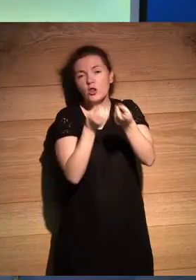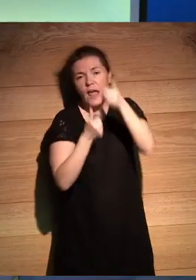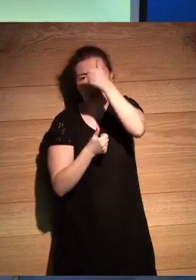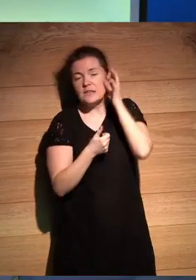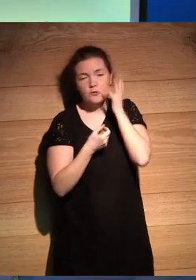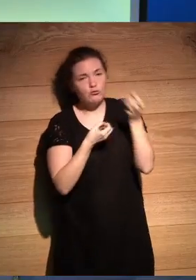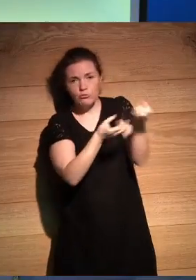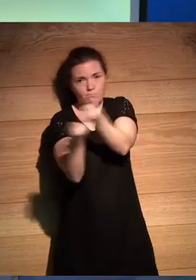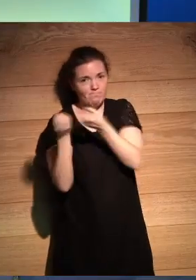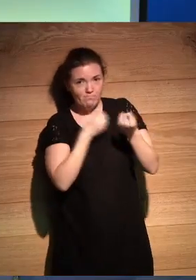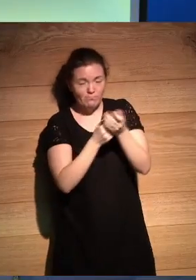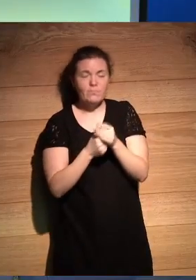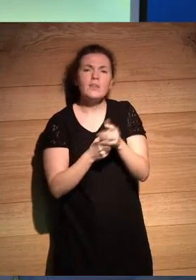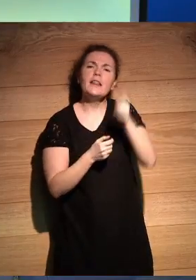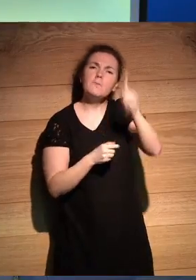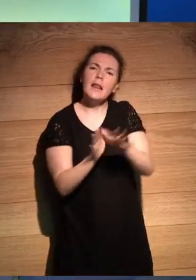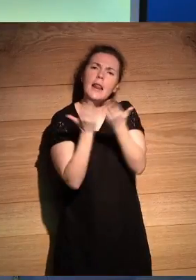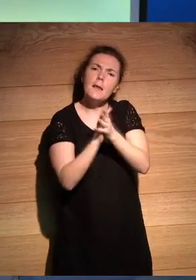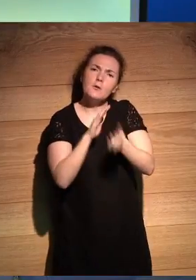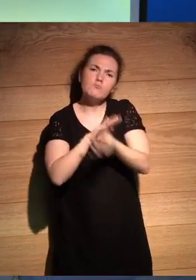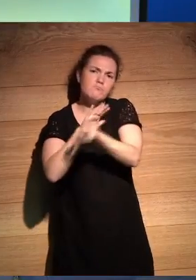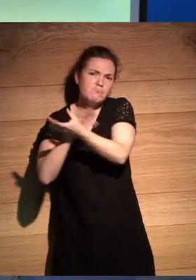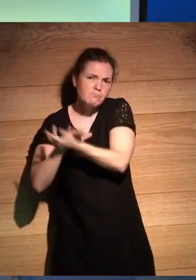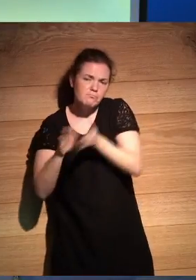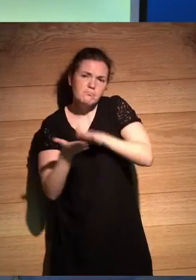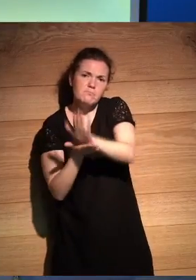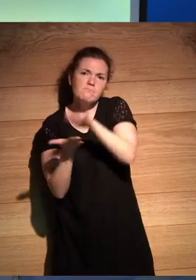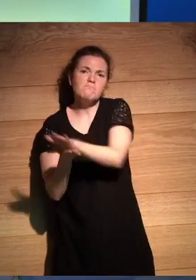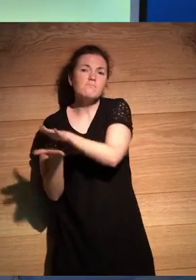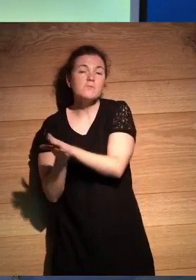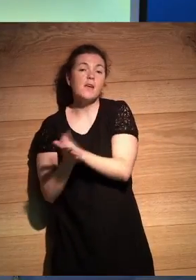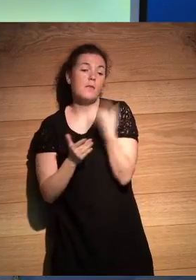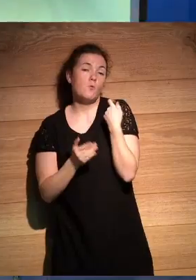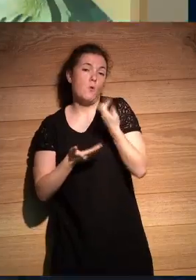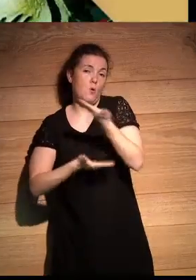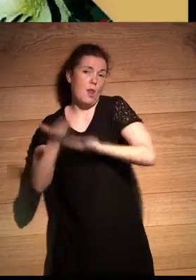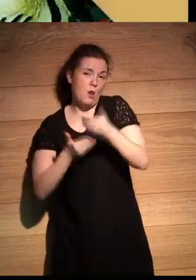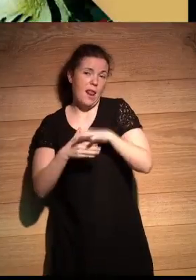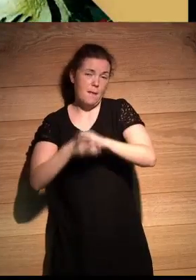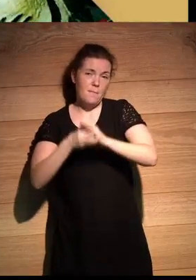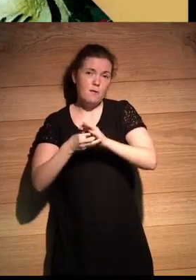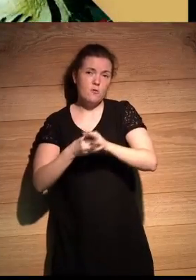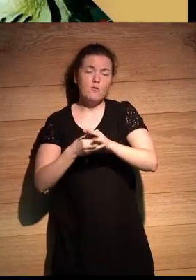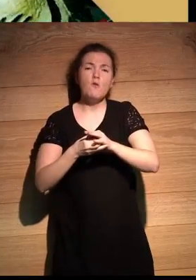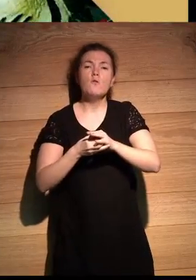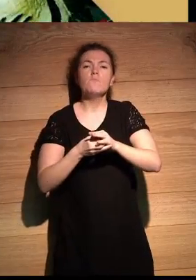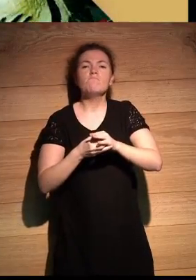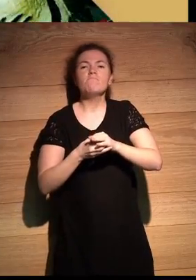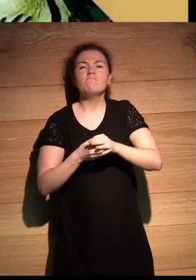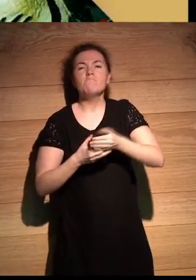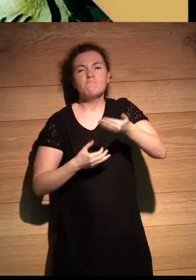todos los que haya. Además, publicamos libros, acabamos de sacar con nuestro colaborador y buen amigo, el gran